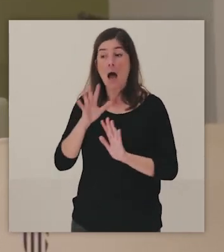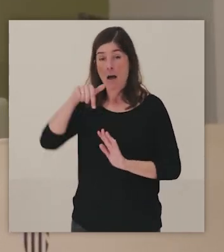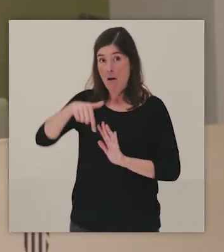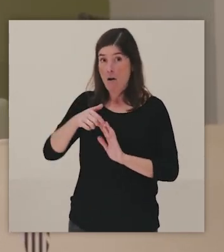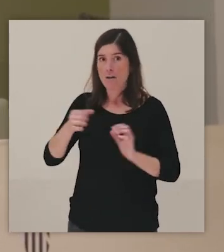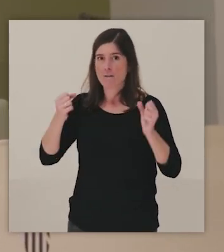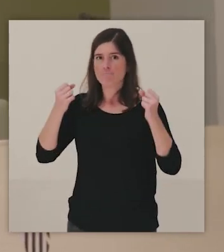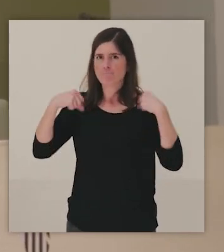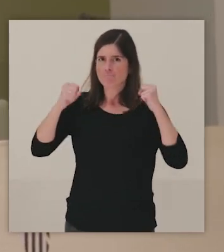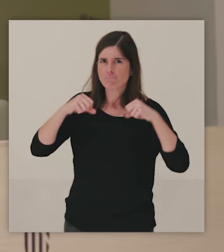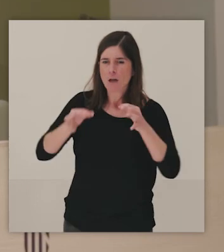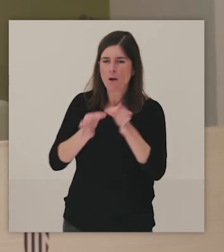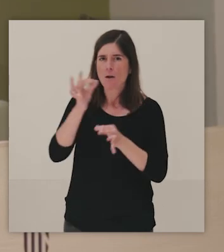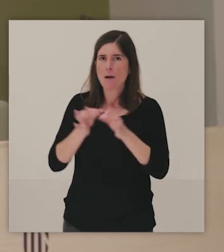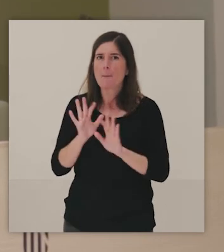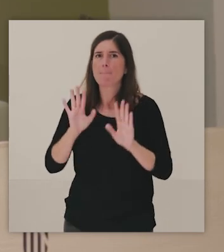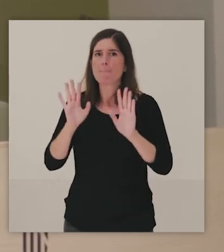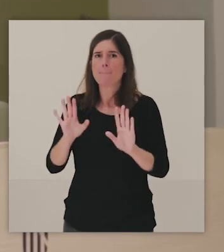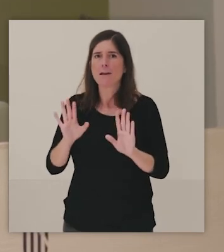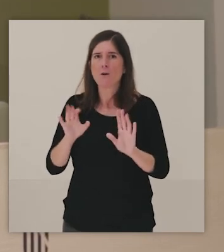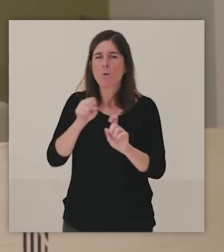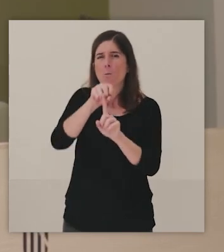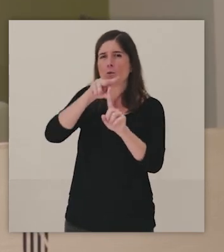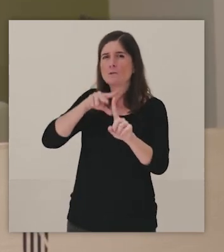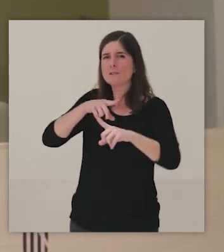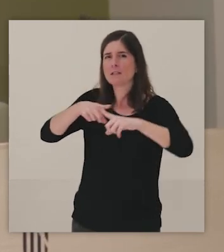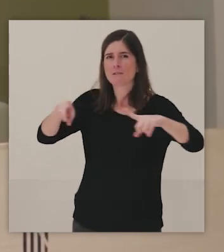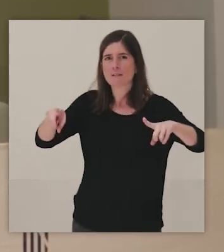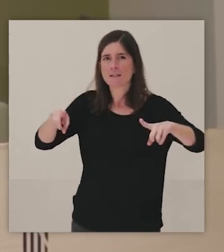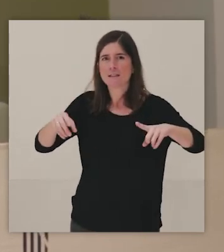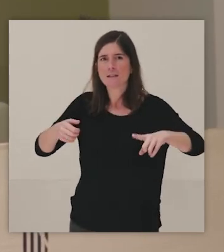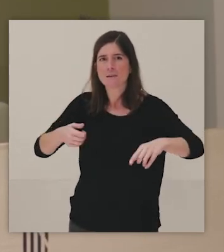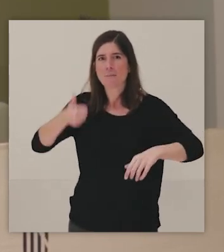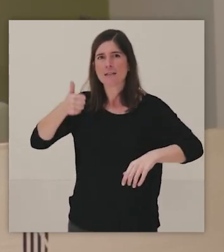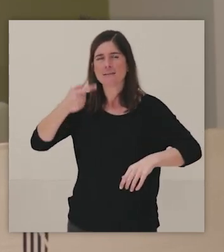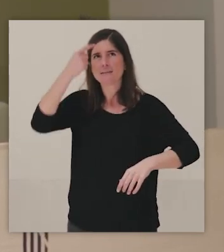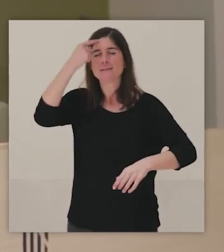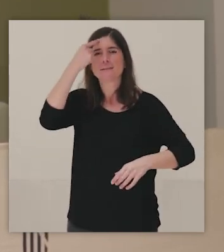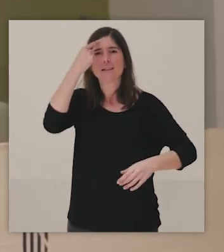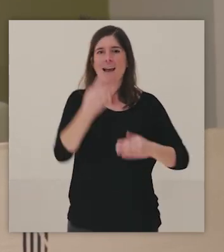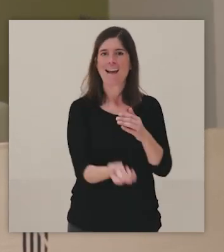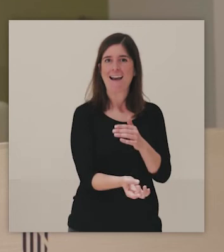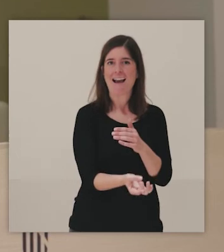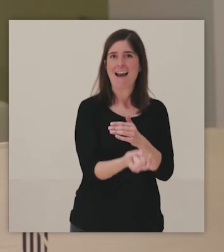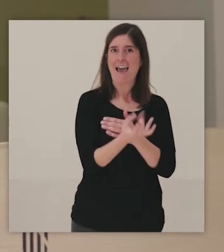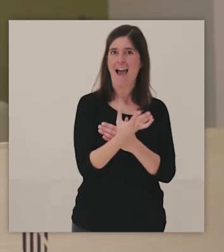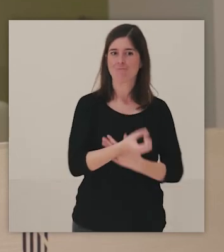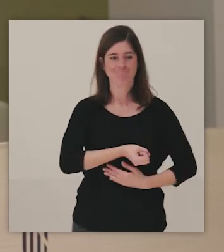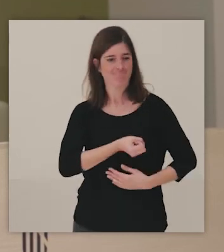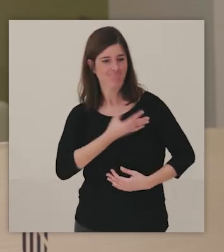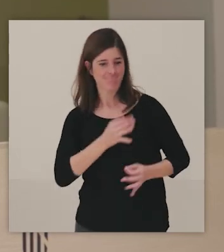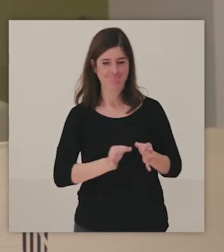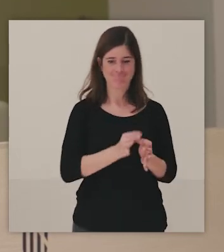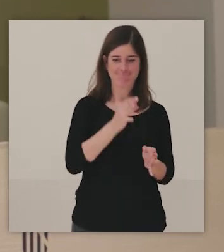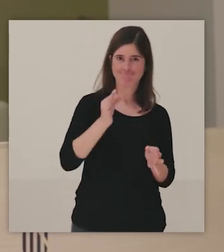o el textil, pero desde otro lugar. Desde un lugar que nos lleve a la creación y nos lleve también a